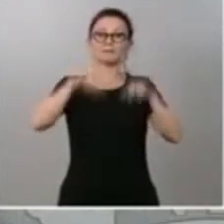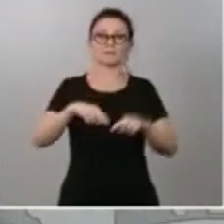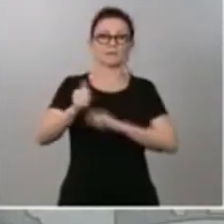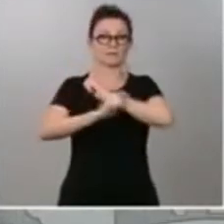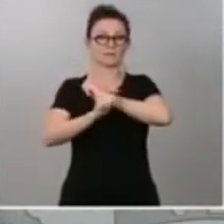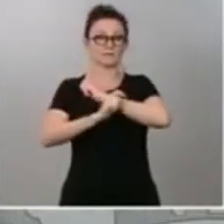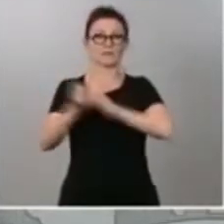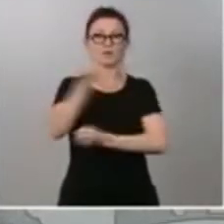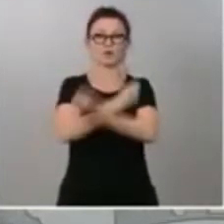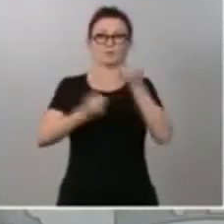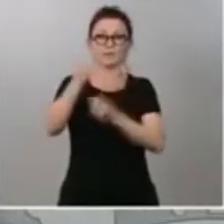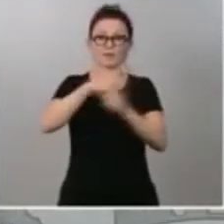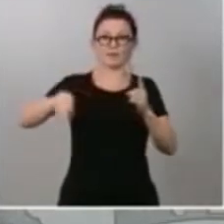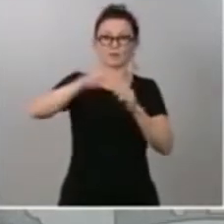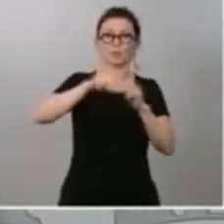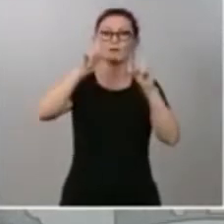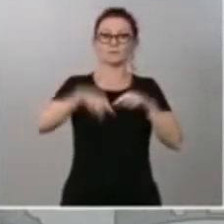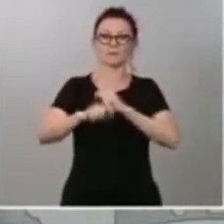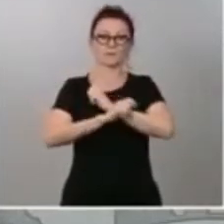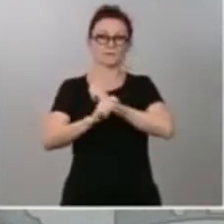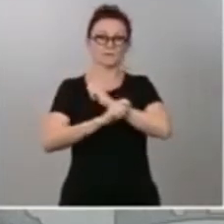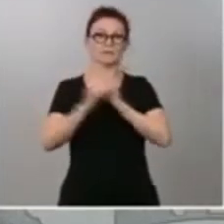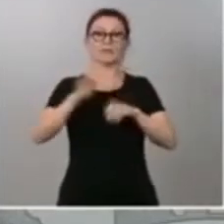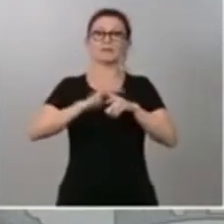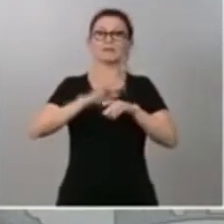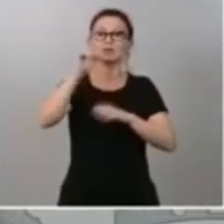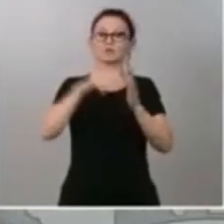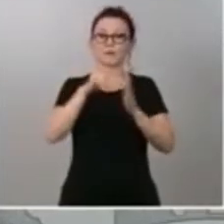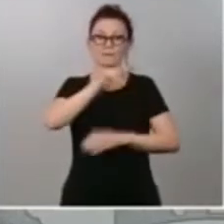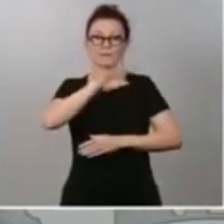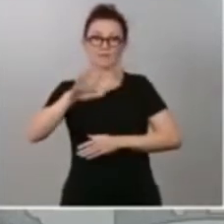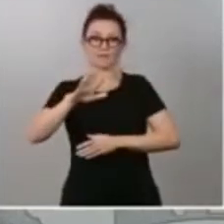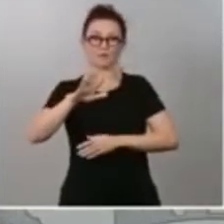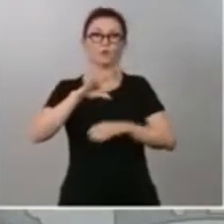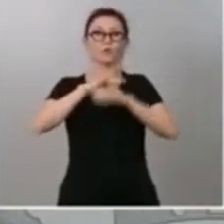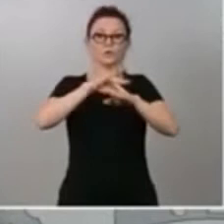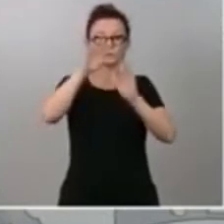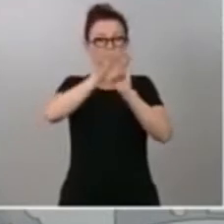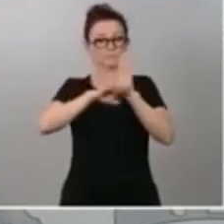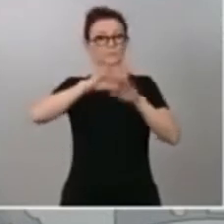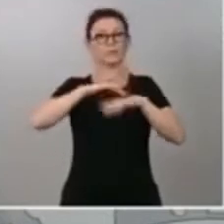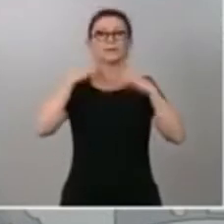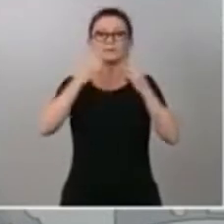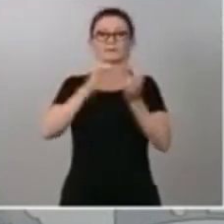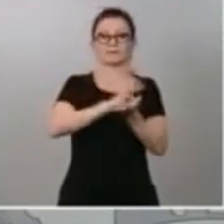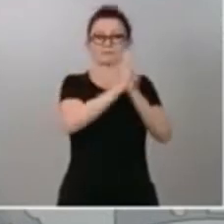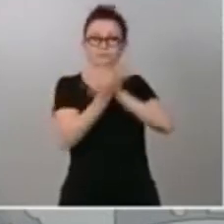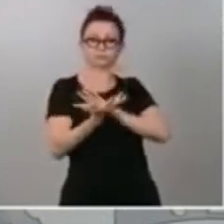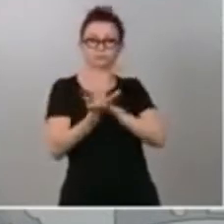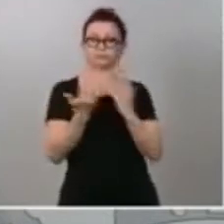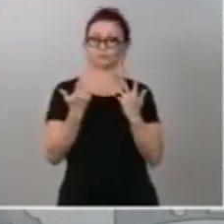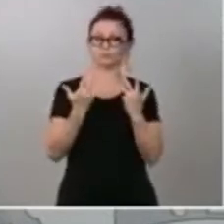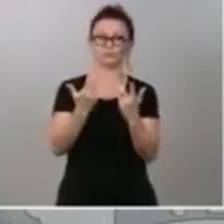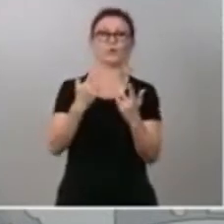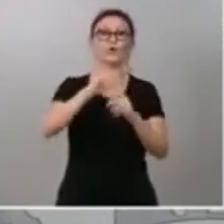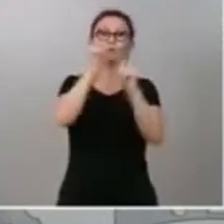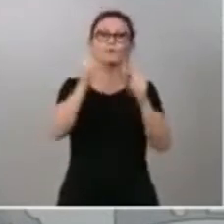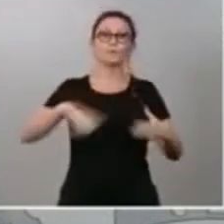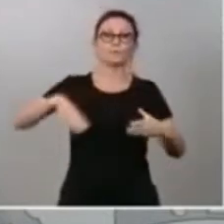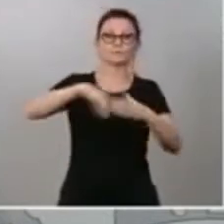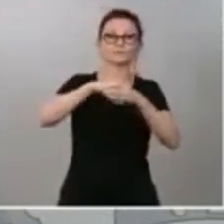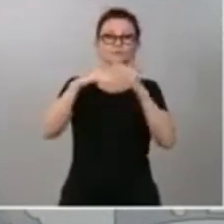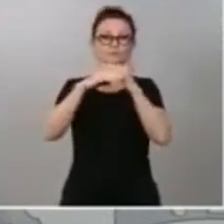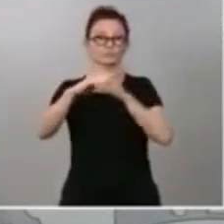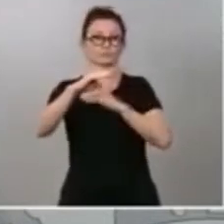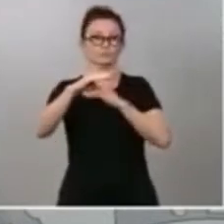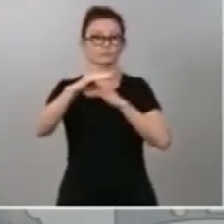Digital 2025. Una nueva agenda para acelerar la transformación digital del país de forma inclusiva, sostenible, alineada también